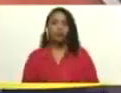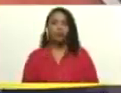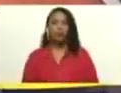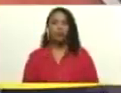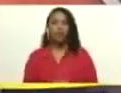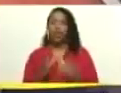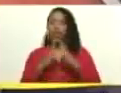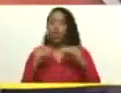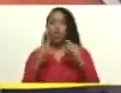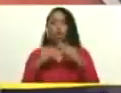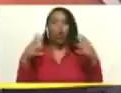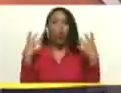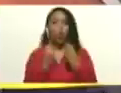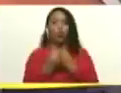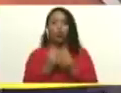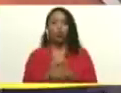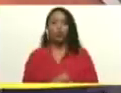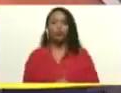Todos, todos y todas.